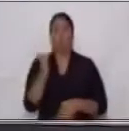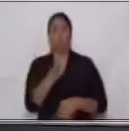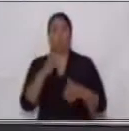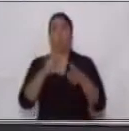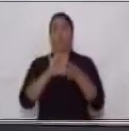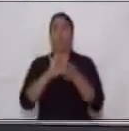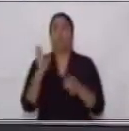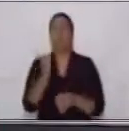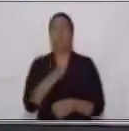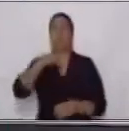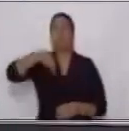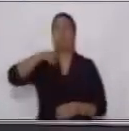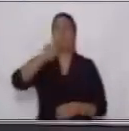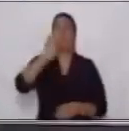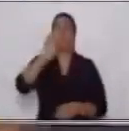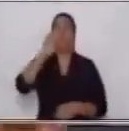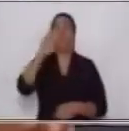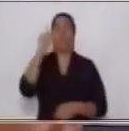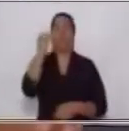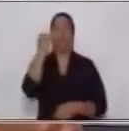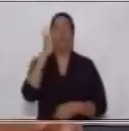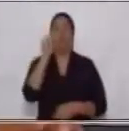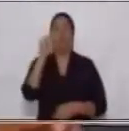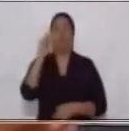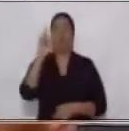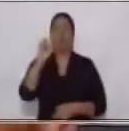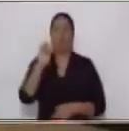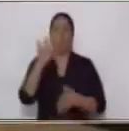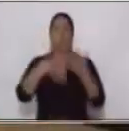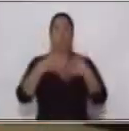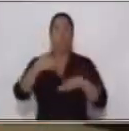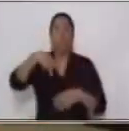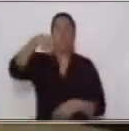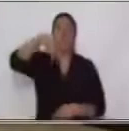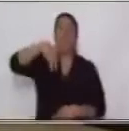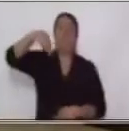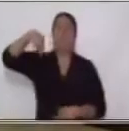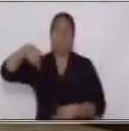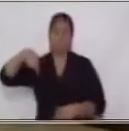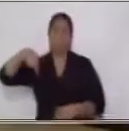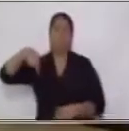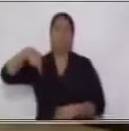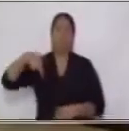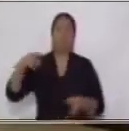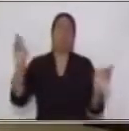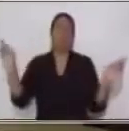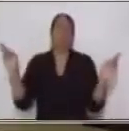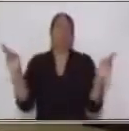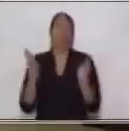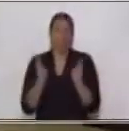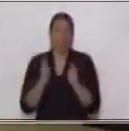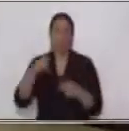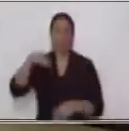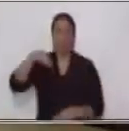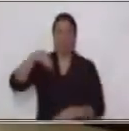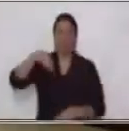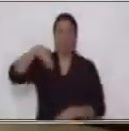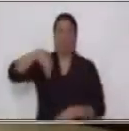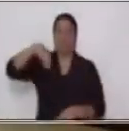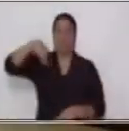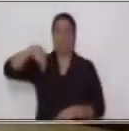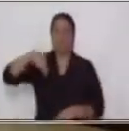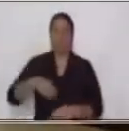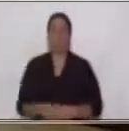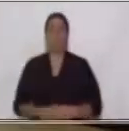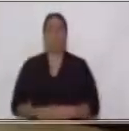haber analizado estas dos oraciones, vamos a identificar por qué es importante conocer esta